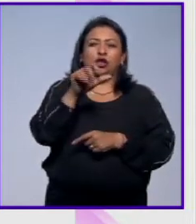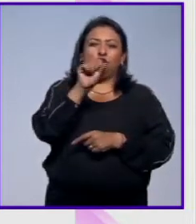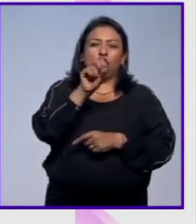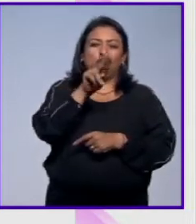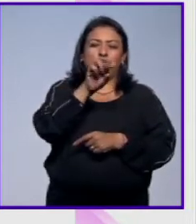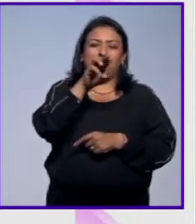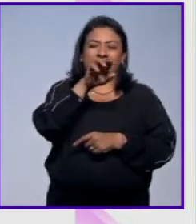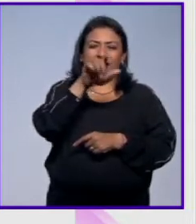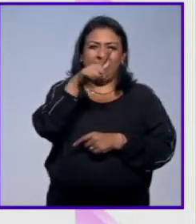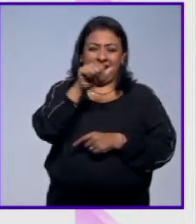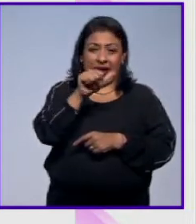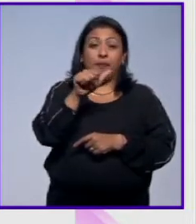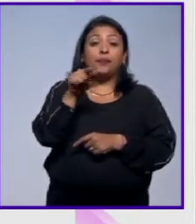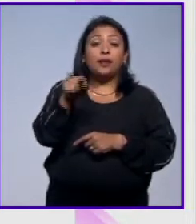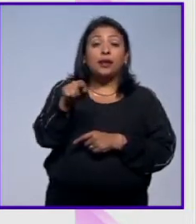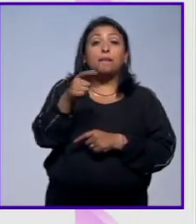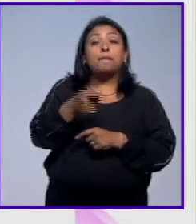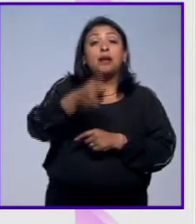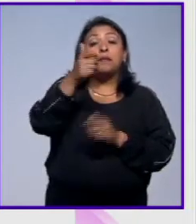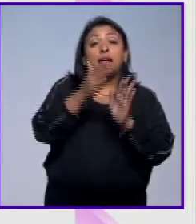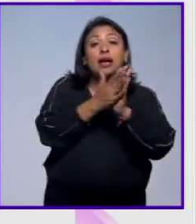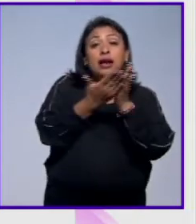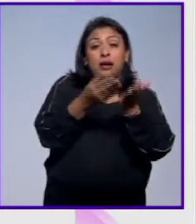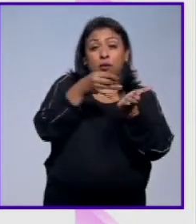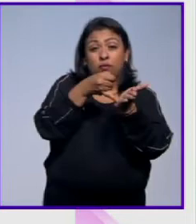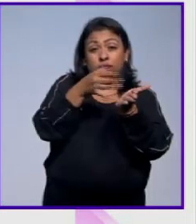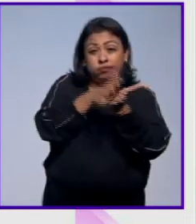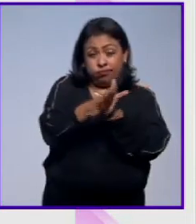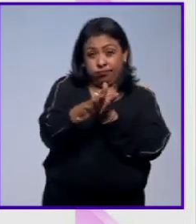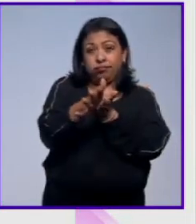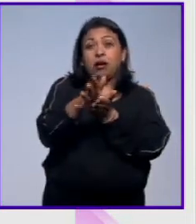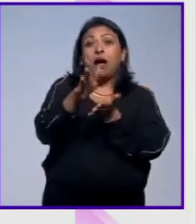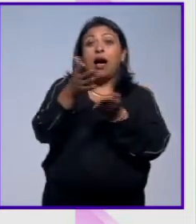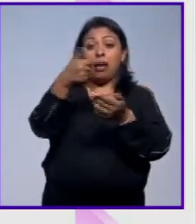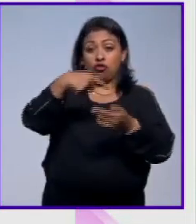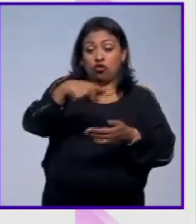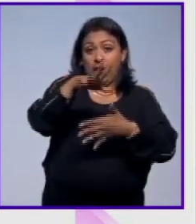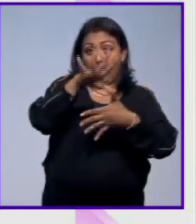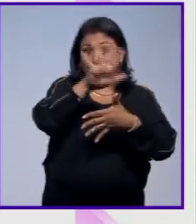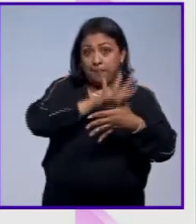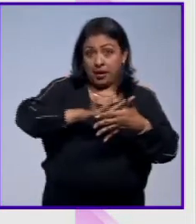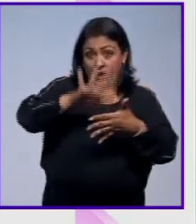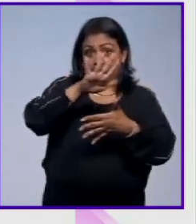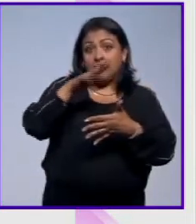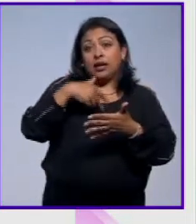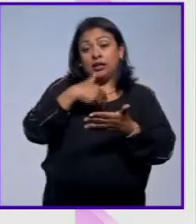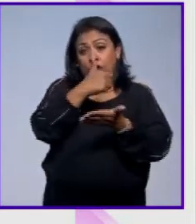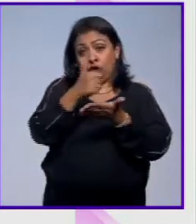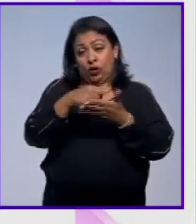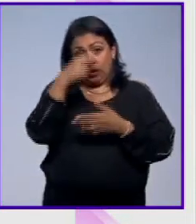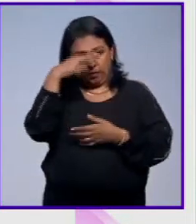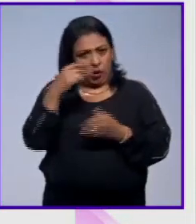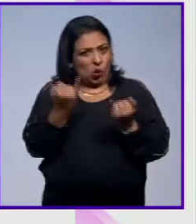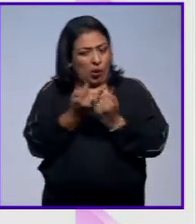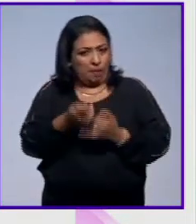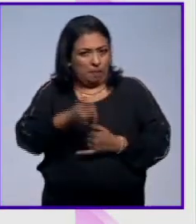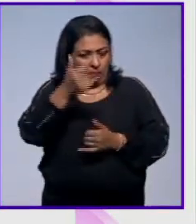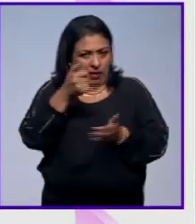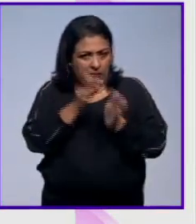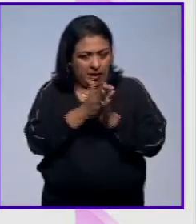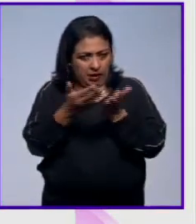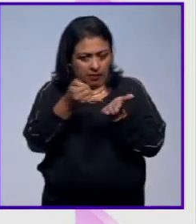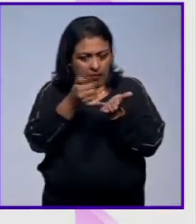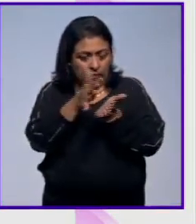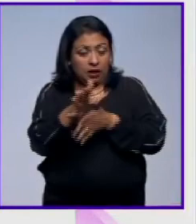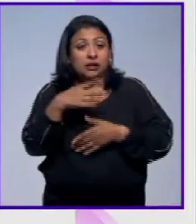que es el primer libro impreso en las Américas y en la ciudad de México también el libro que tenemos